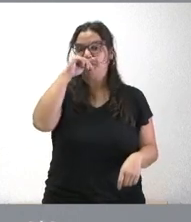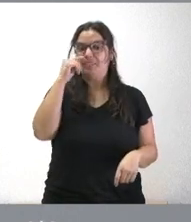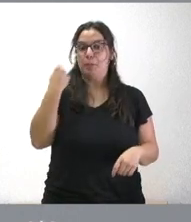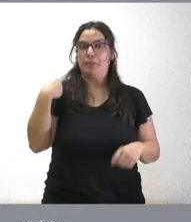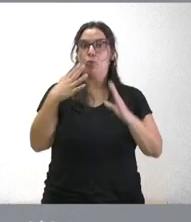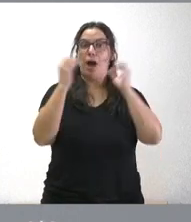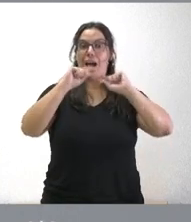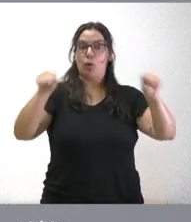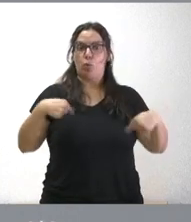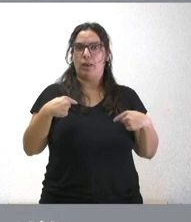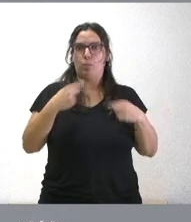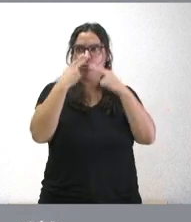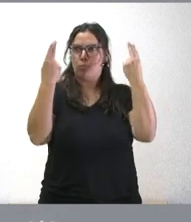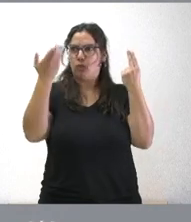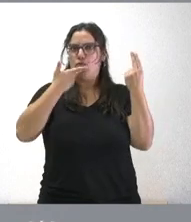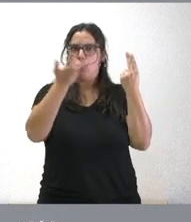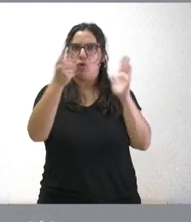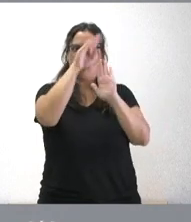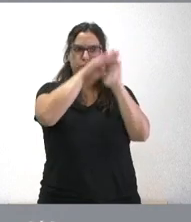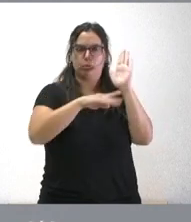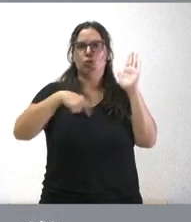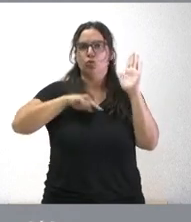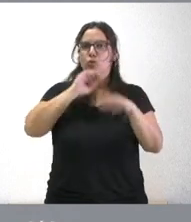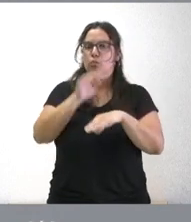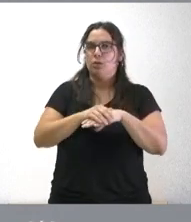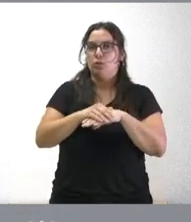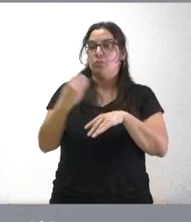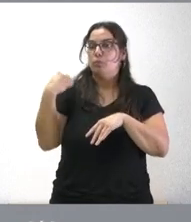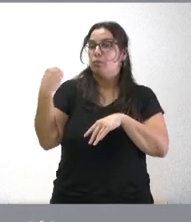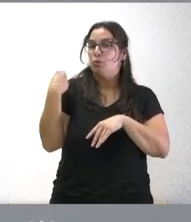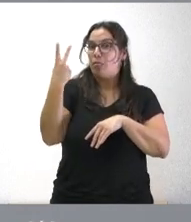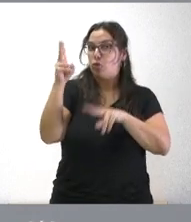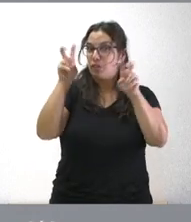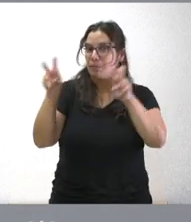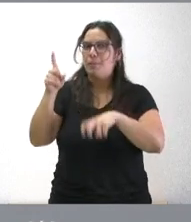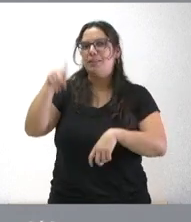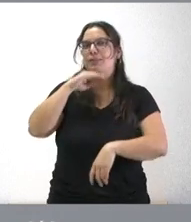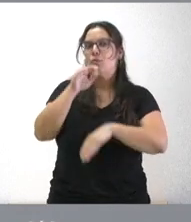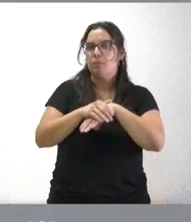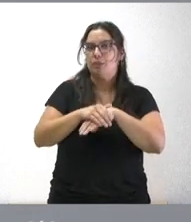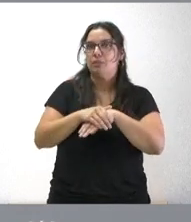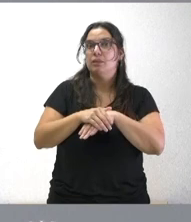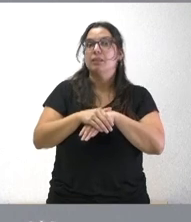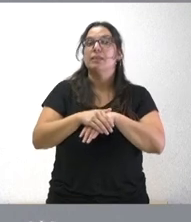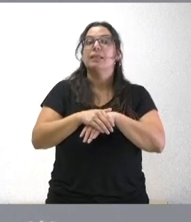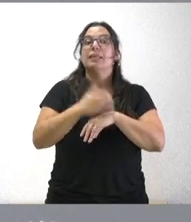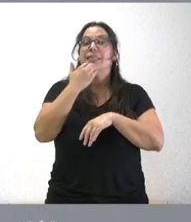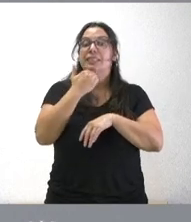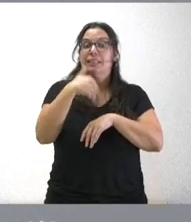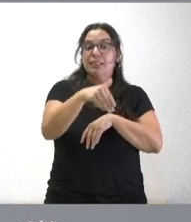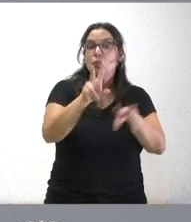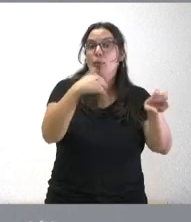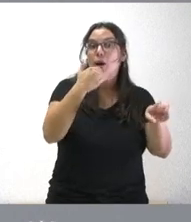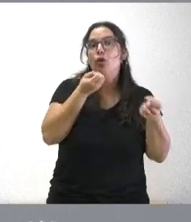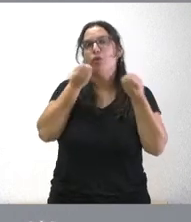público y que todo el mundo conoce nosotros lo vamos a cumplir los dos puntos que usted plantea también se van a cumplir cuando haya novedades en relación con los mismos le